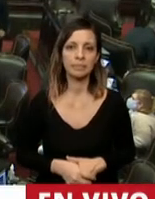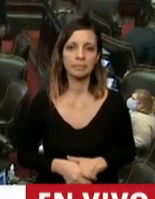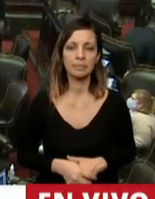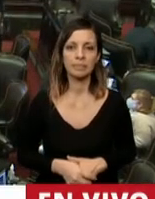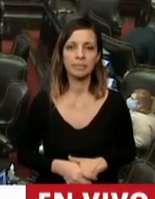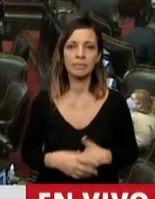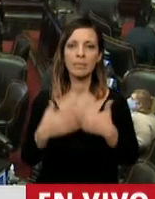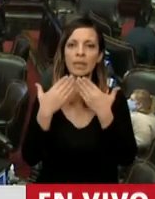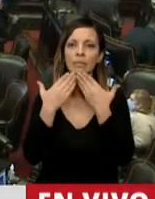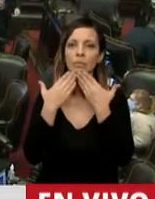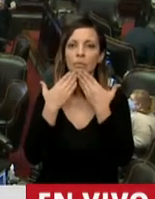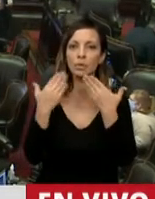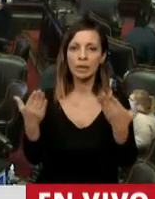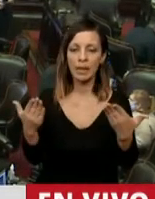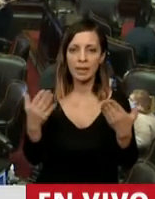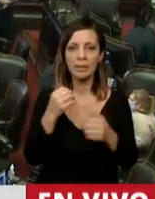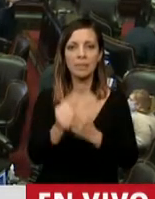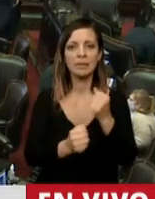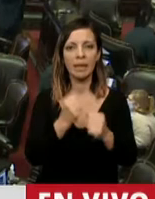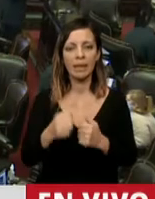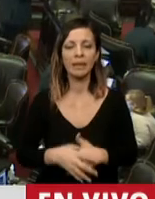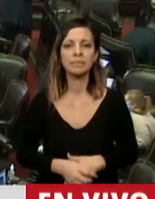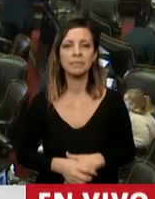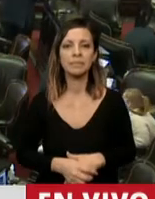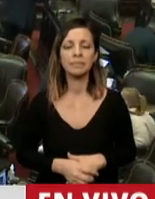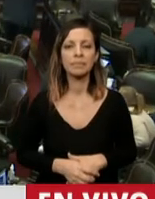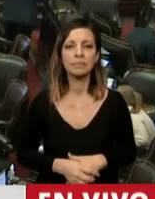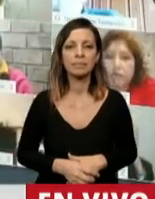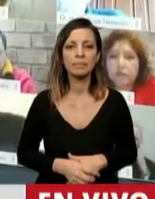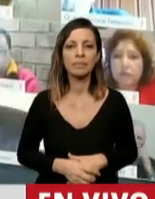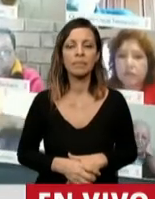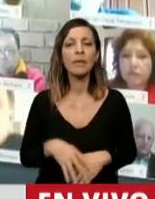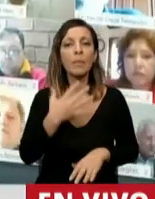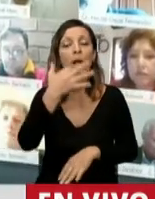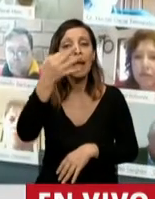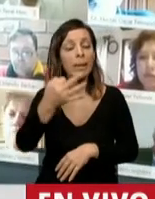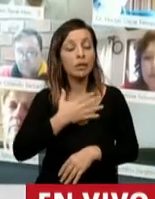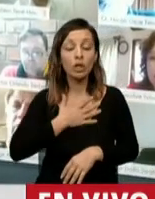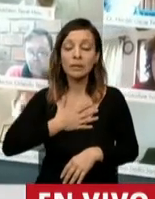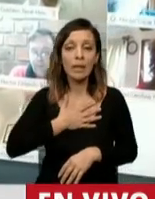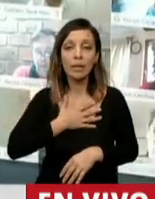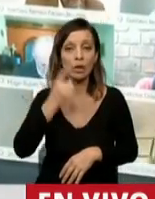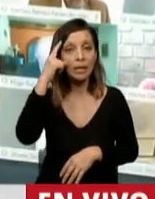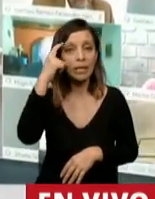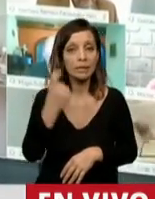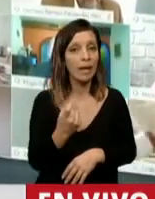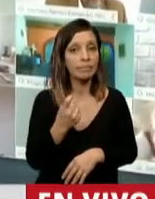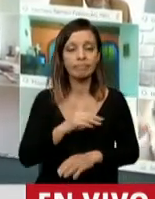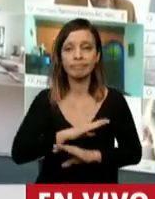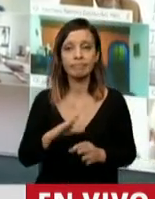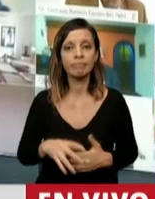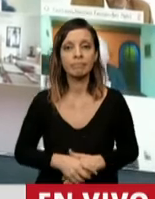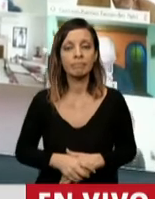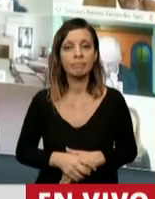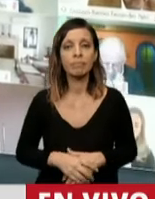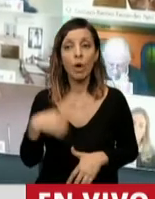Gracias, señor presidente. Bueno, la verdad es que mucha tristeza siento hoy por lo que se va a